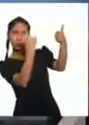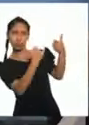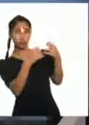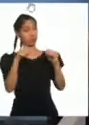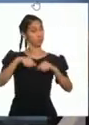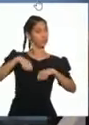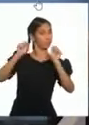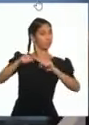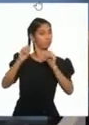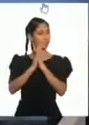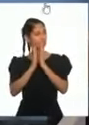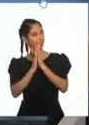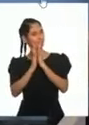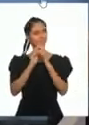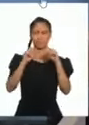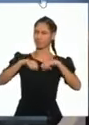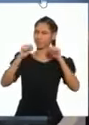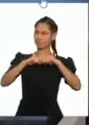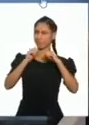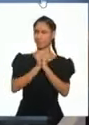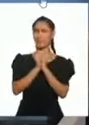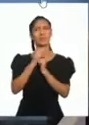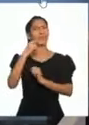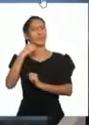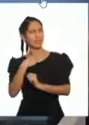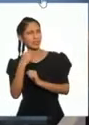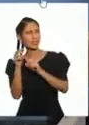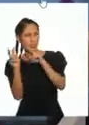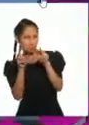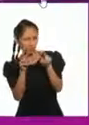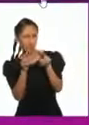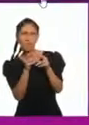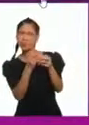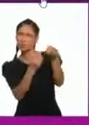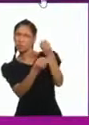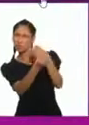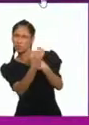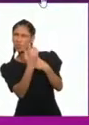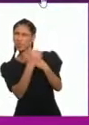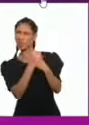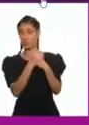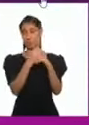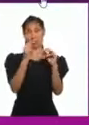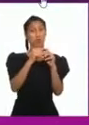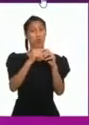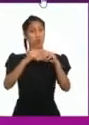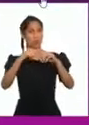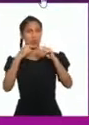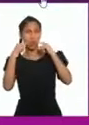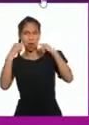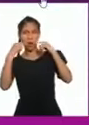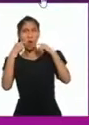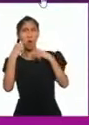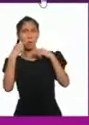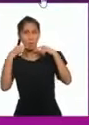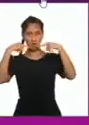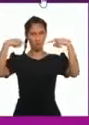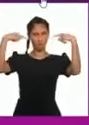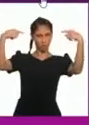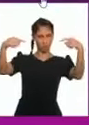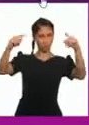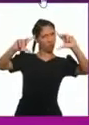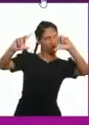Ya había escuchado Del gran fotógrafo Puneño Martín Chambi Y